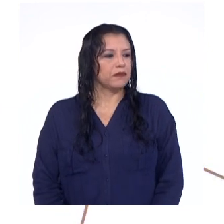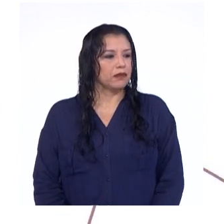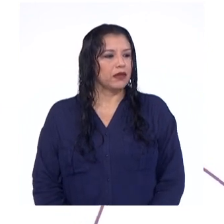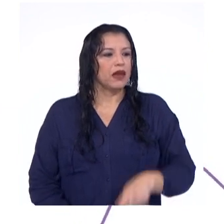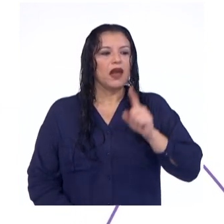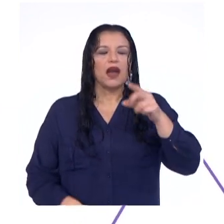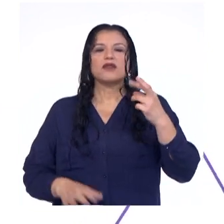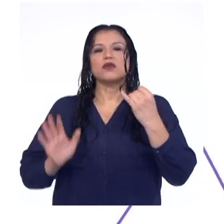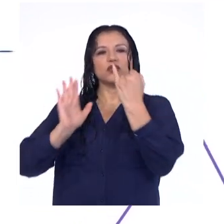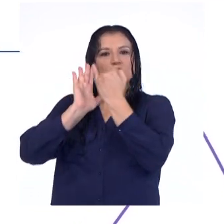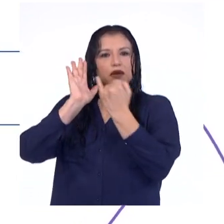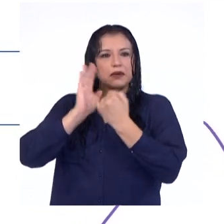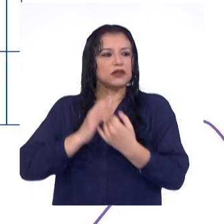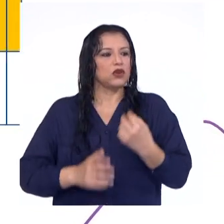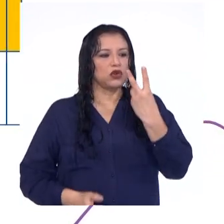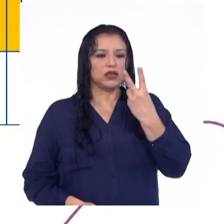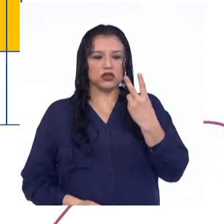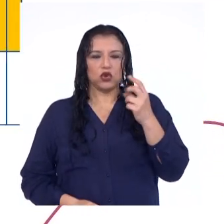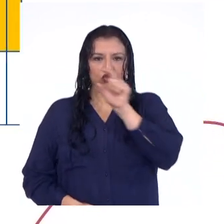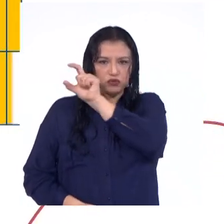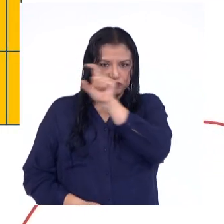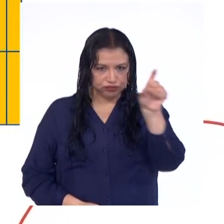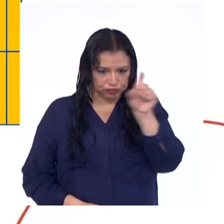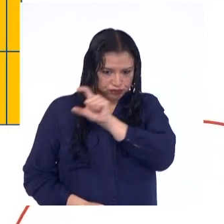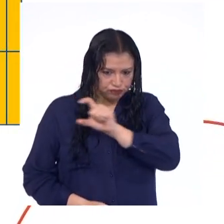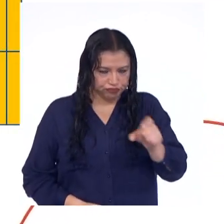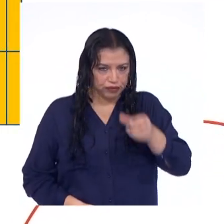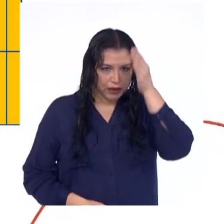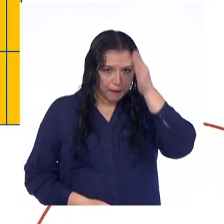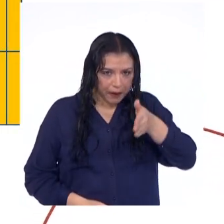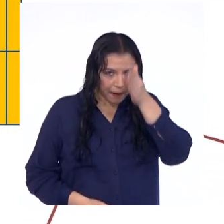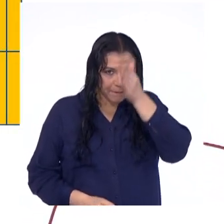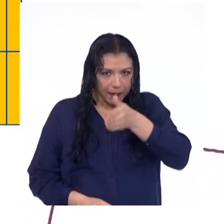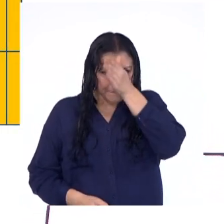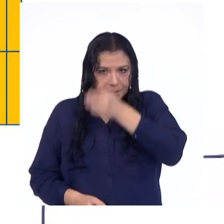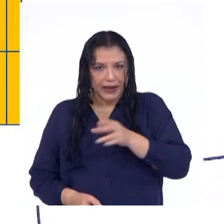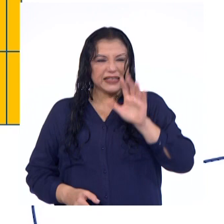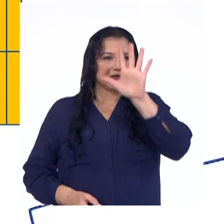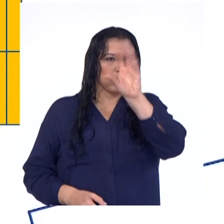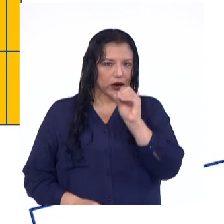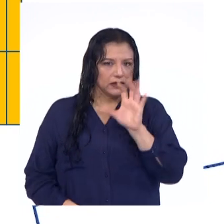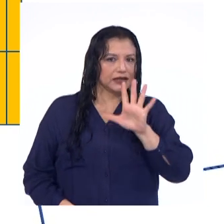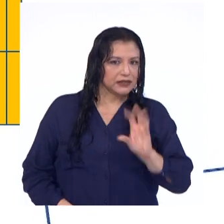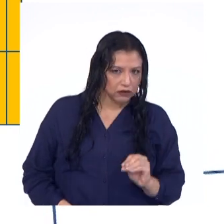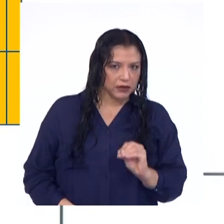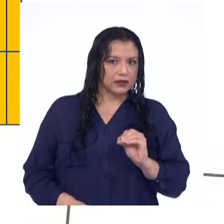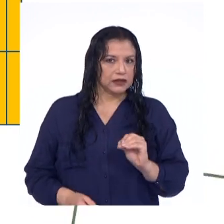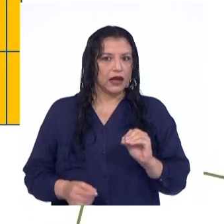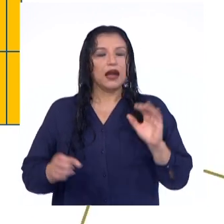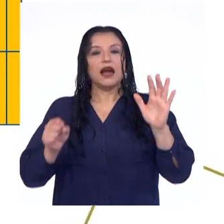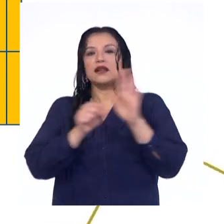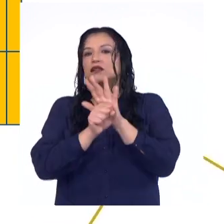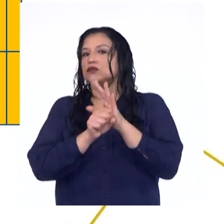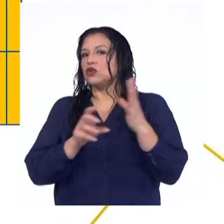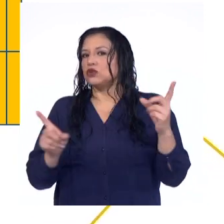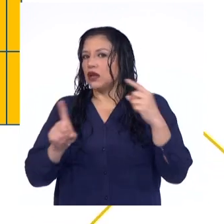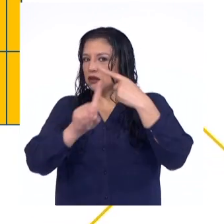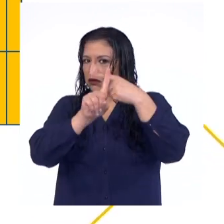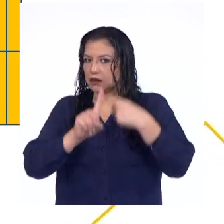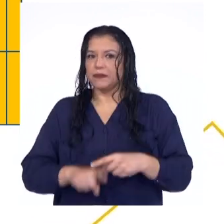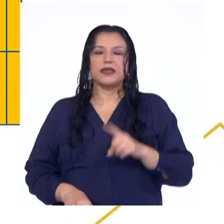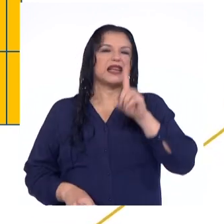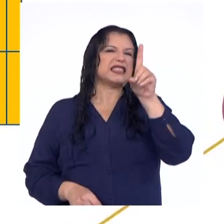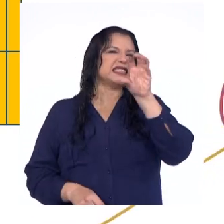diagrama de dos filas, una encima de la otra. Y cada fila tiene 50 rectángulos. O sea que tenemos en total 100